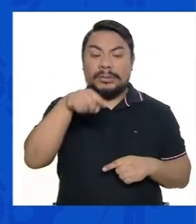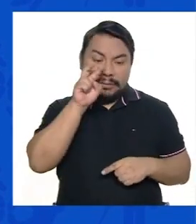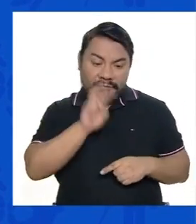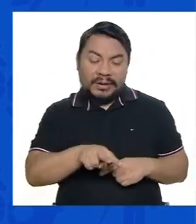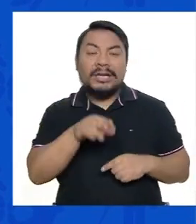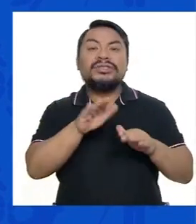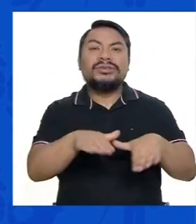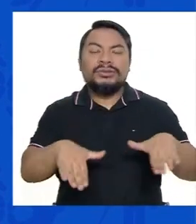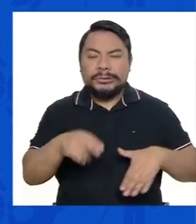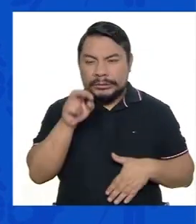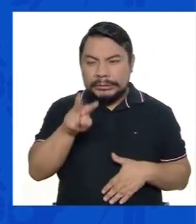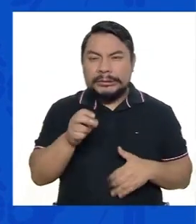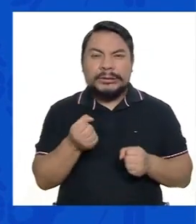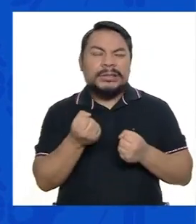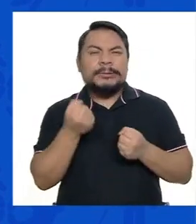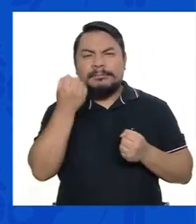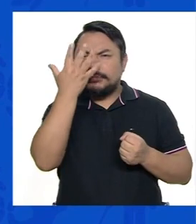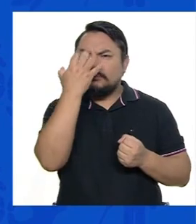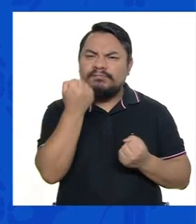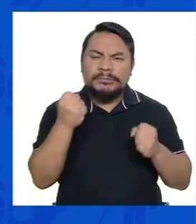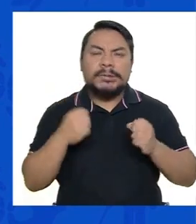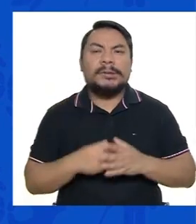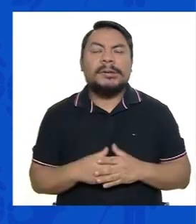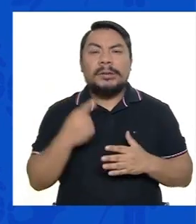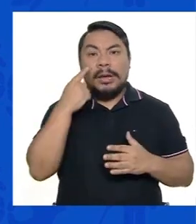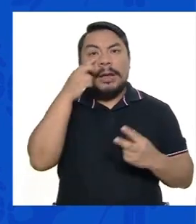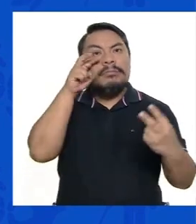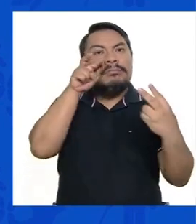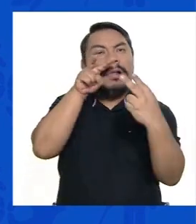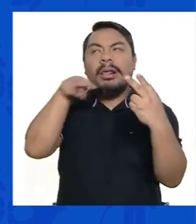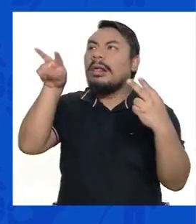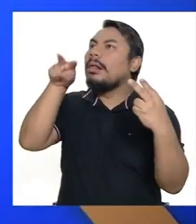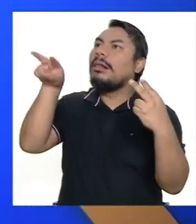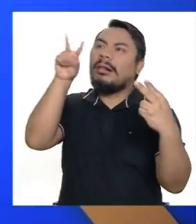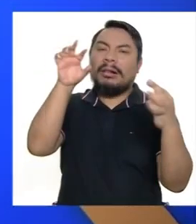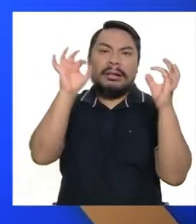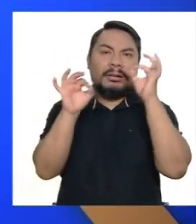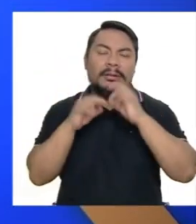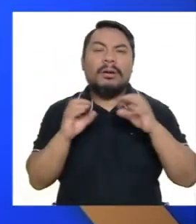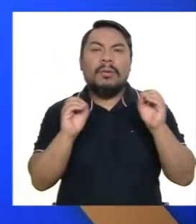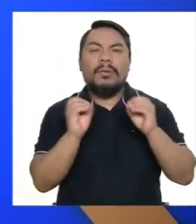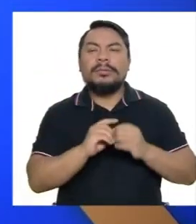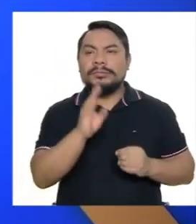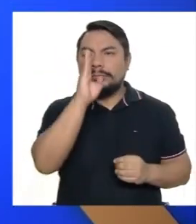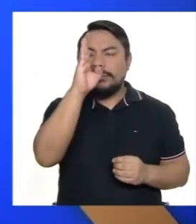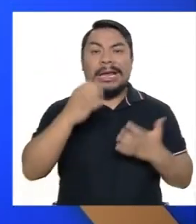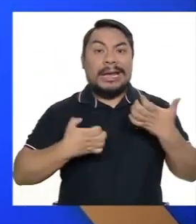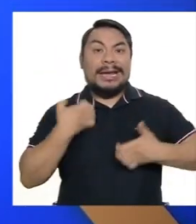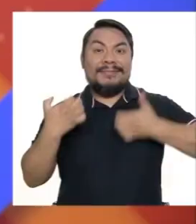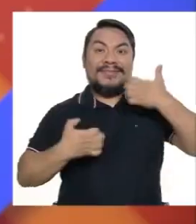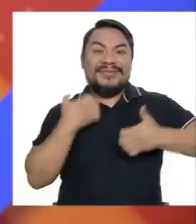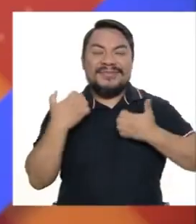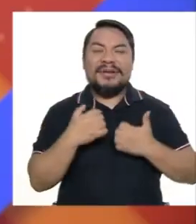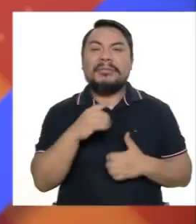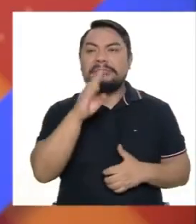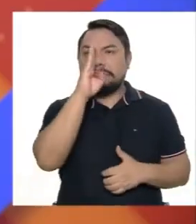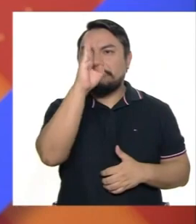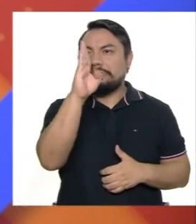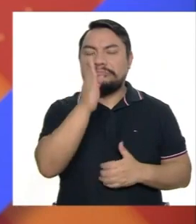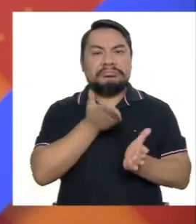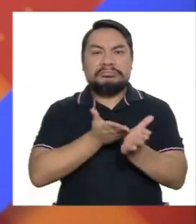algún grado de impulsividad, dificultad para establecer la mirada, una dificultad o frialdad en las emociones,